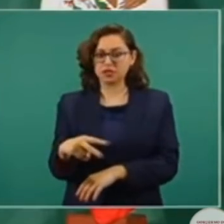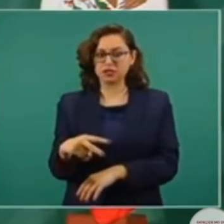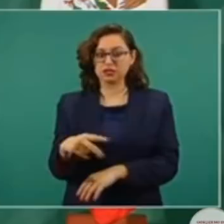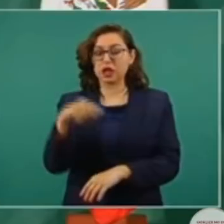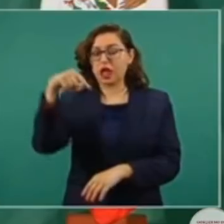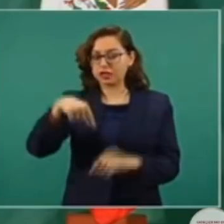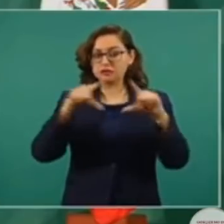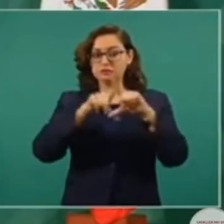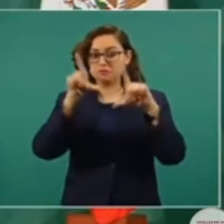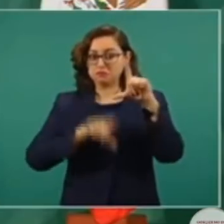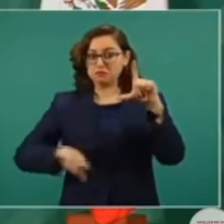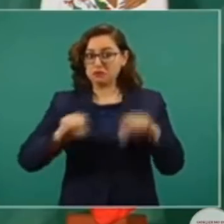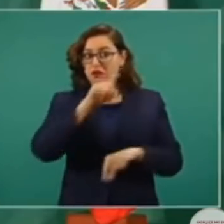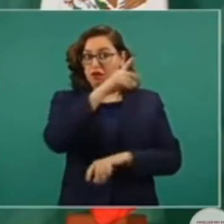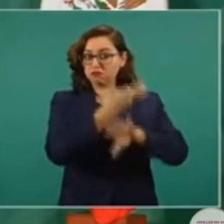una colonia,